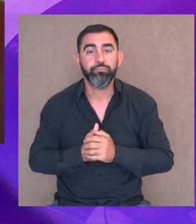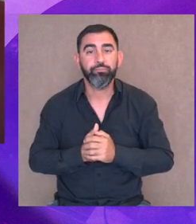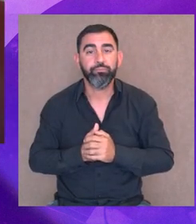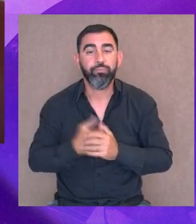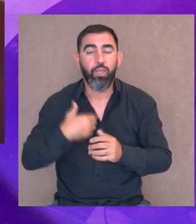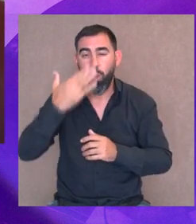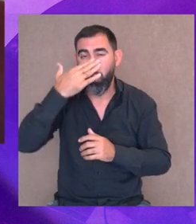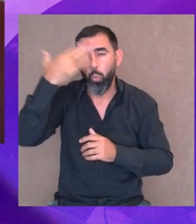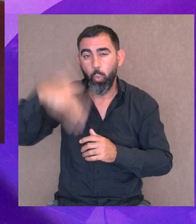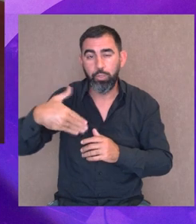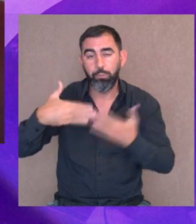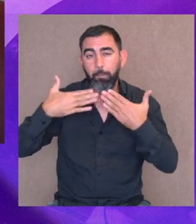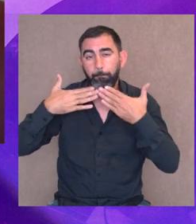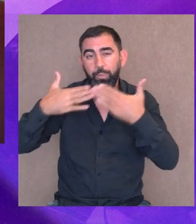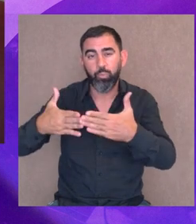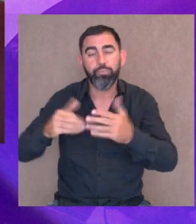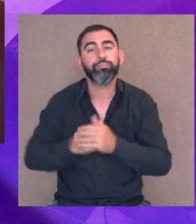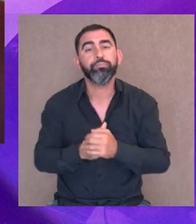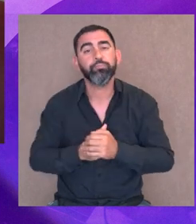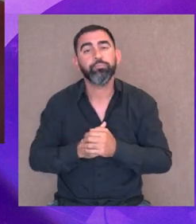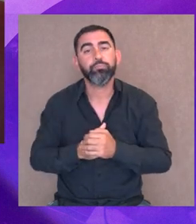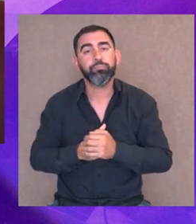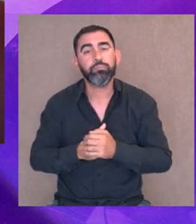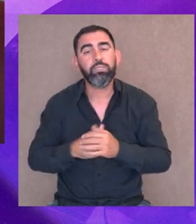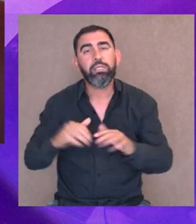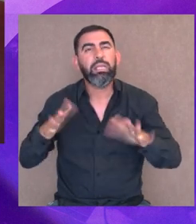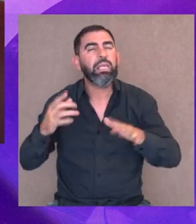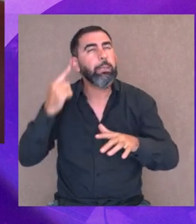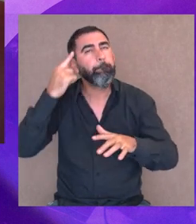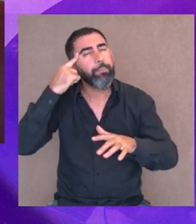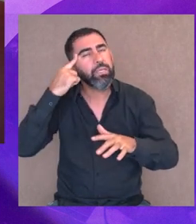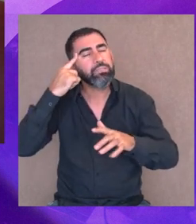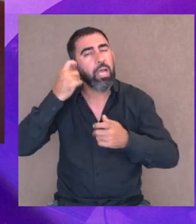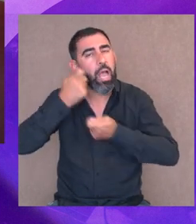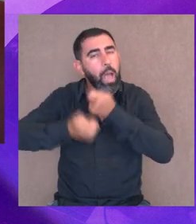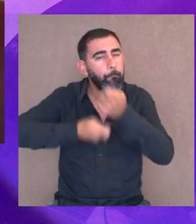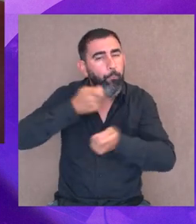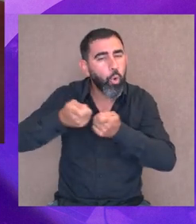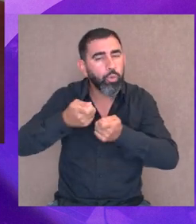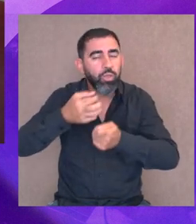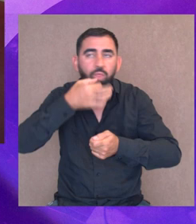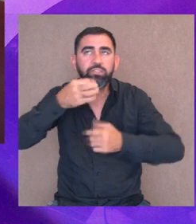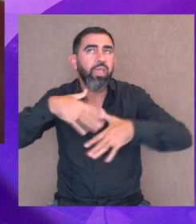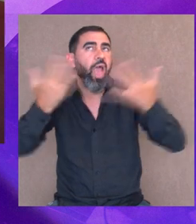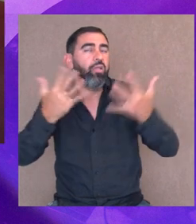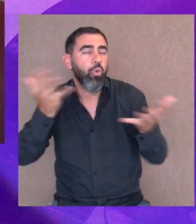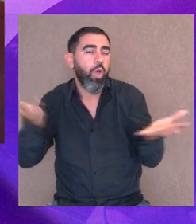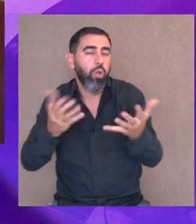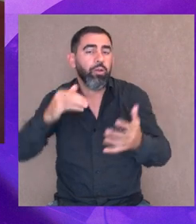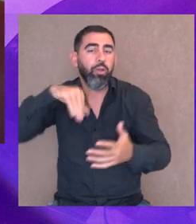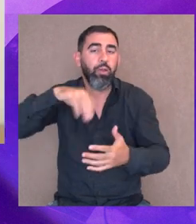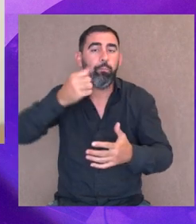Bien, voy a la última pregunta. ¿Qué reflexión o aporte o comentario quieren dejar en este espacio?